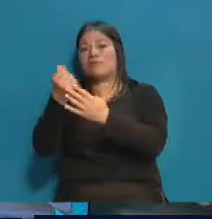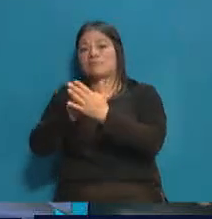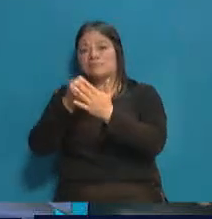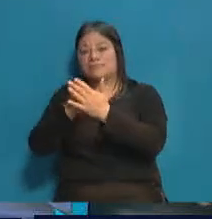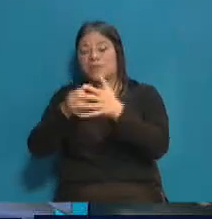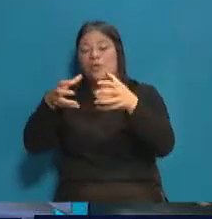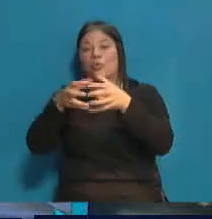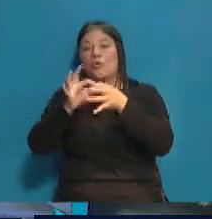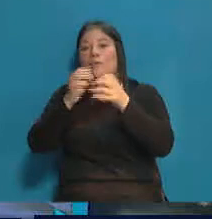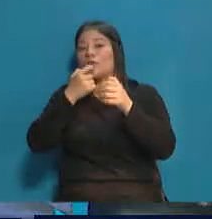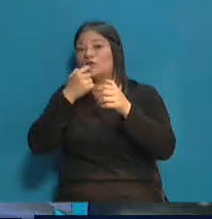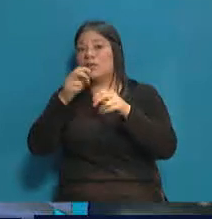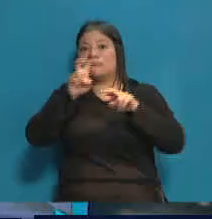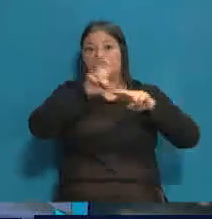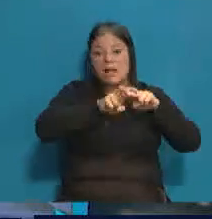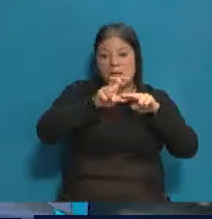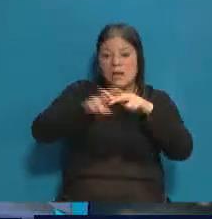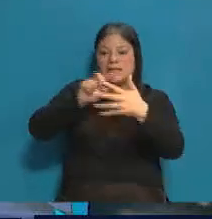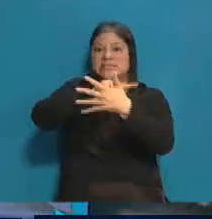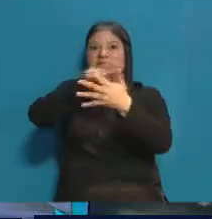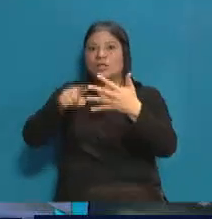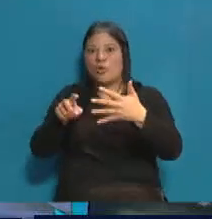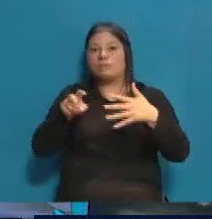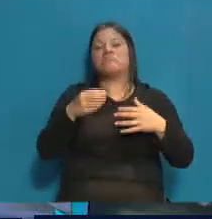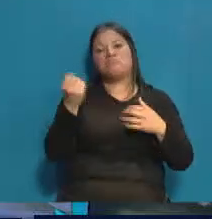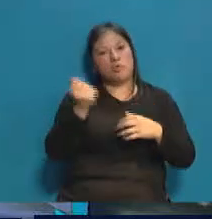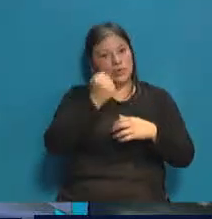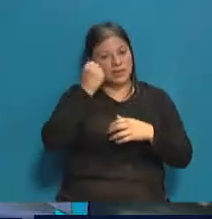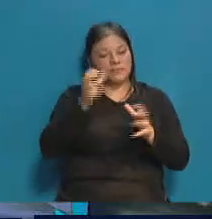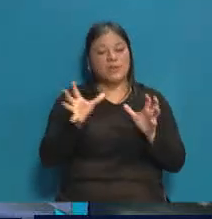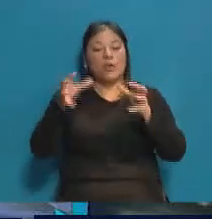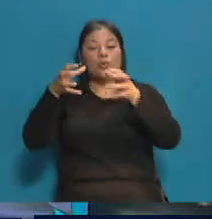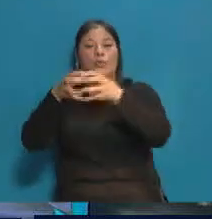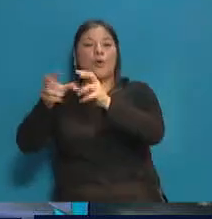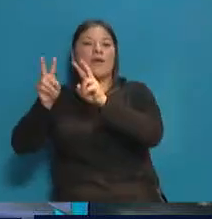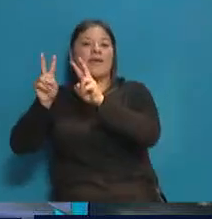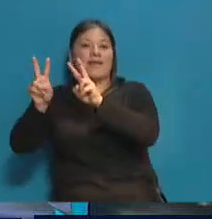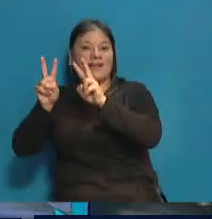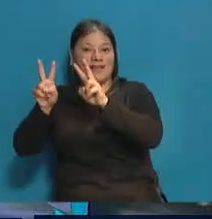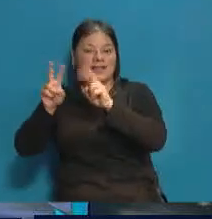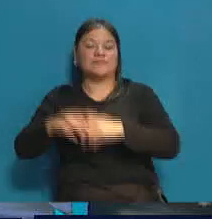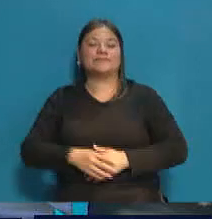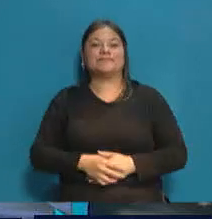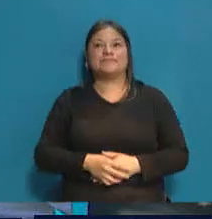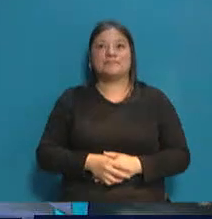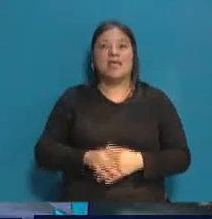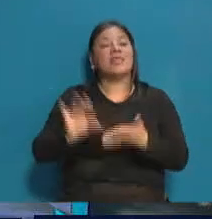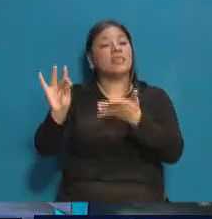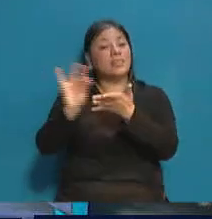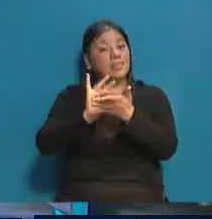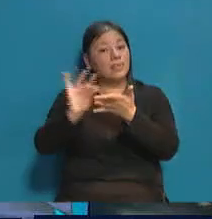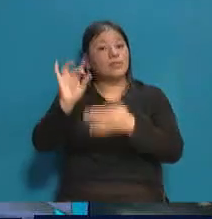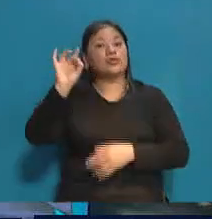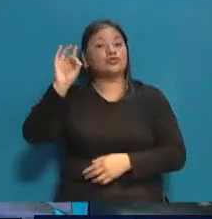la Unión Mendocina. Este es un dato importante, suma cinco bancas. Vamos al Frente Elegí, Verónica Valverde. Seguimos en diputados, ¿no? Son diputados.